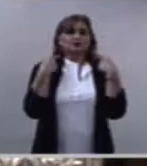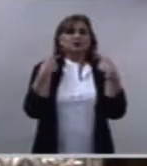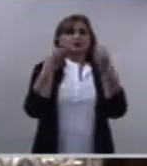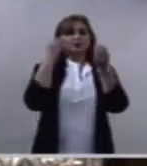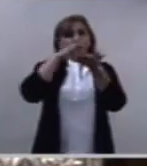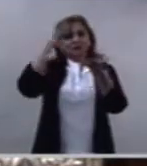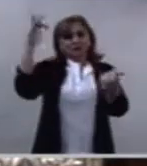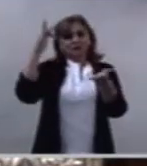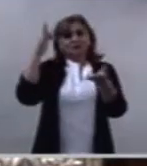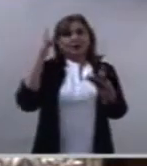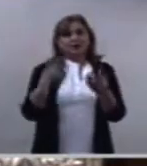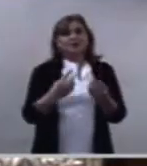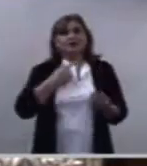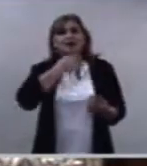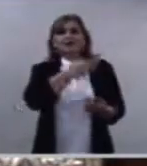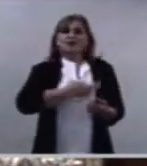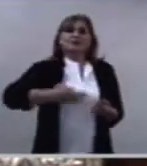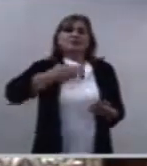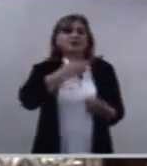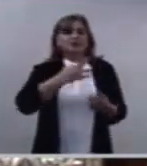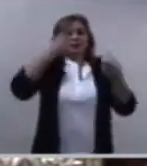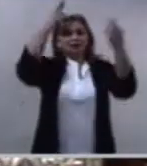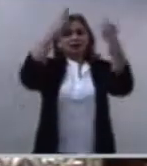que nos hace el Señor.